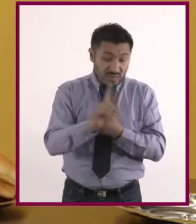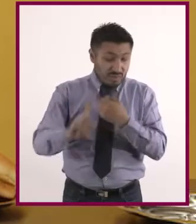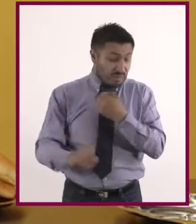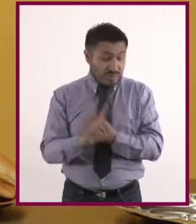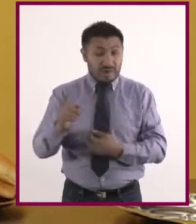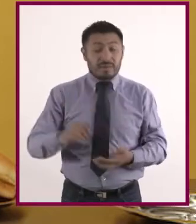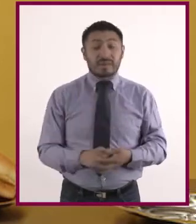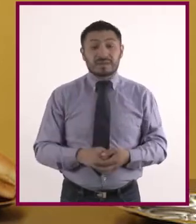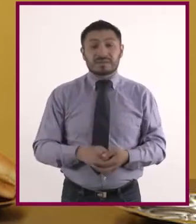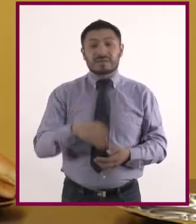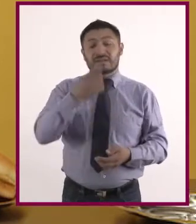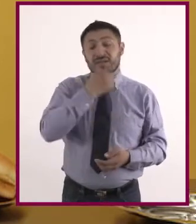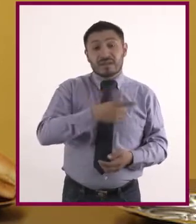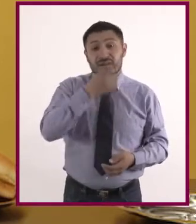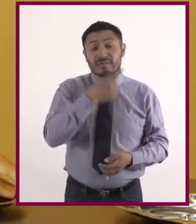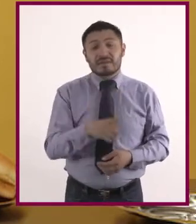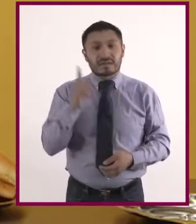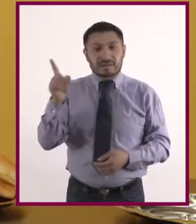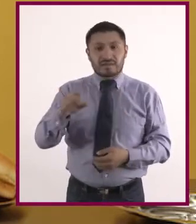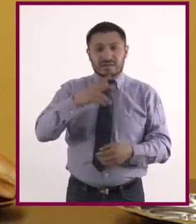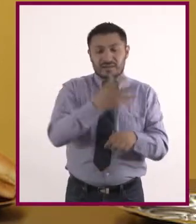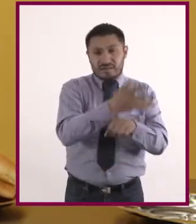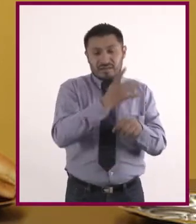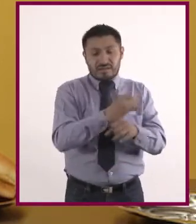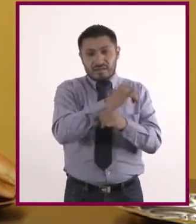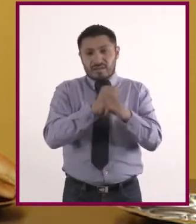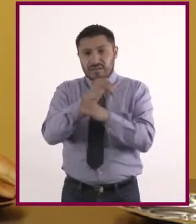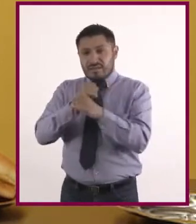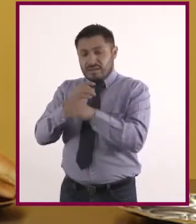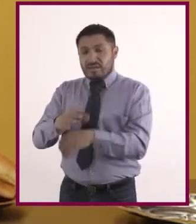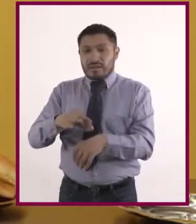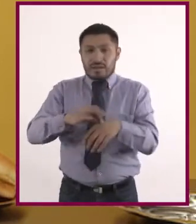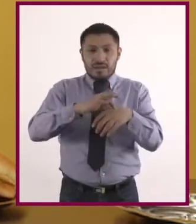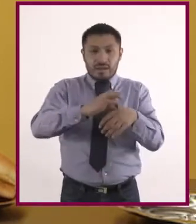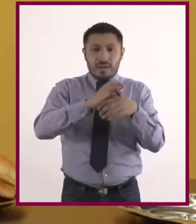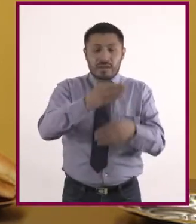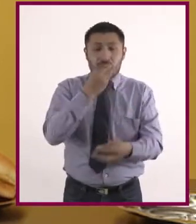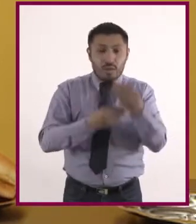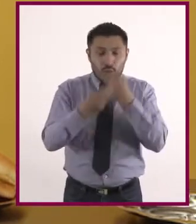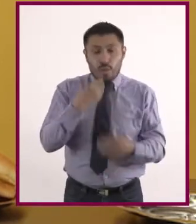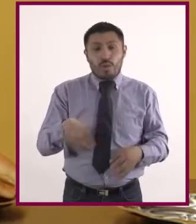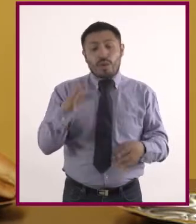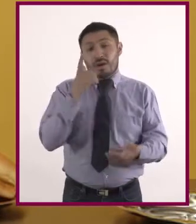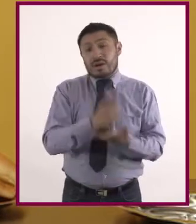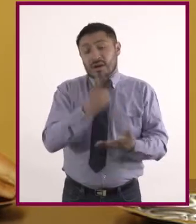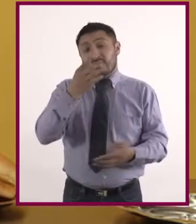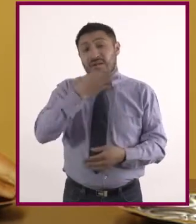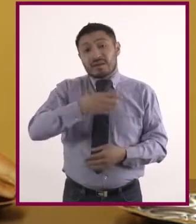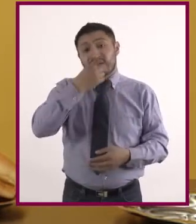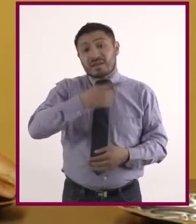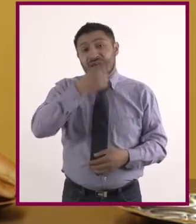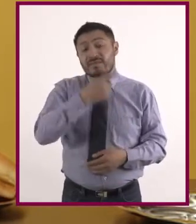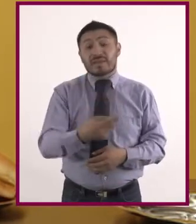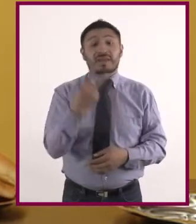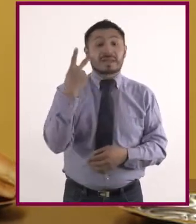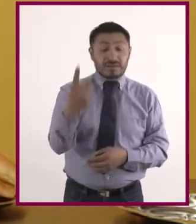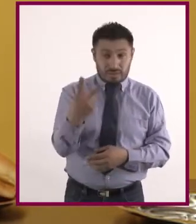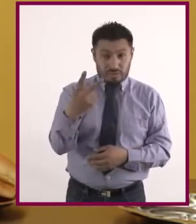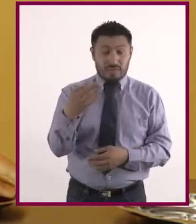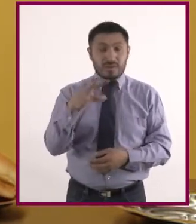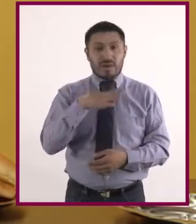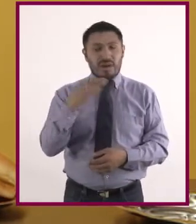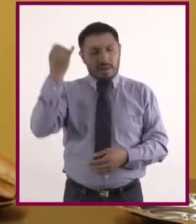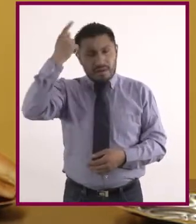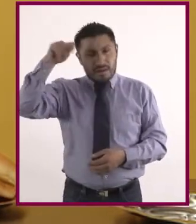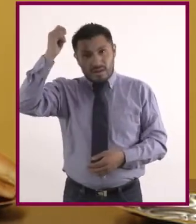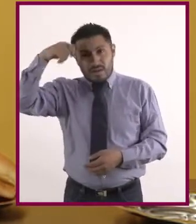Diabetes. Un estudio de Harvard encontró que el consumo de carne es un factor de riesgo de padecer diabetes tipo 2. Hay una hipótesis sobre la relación entre